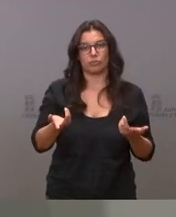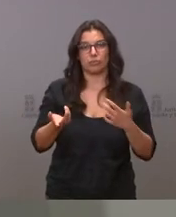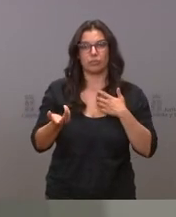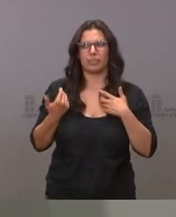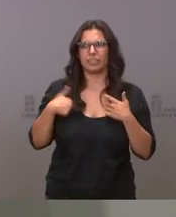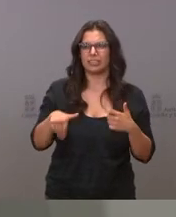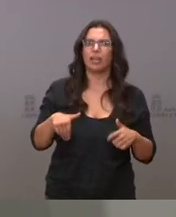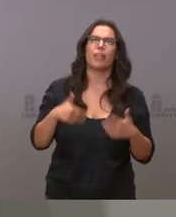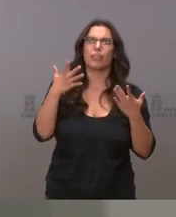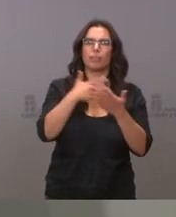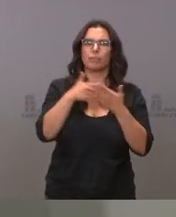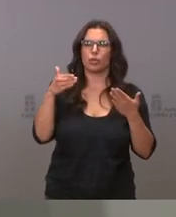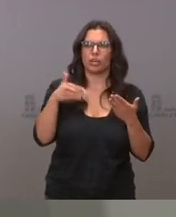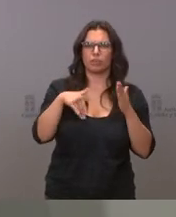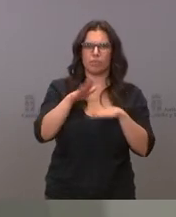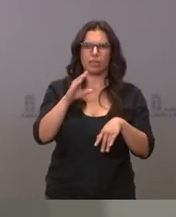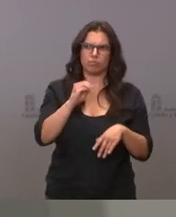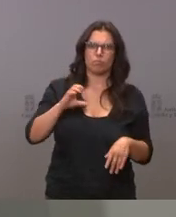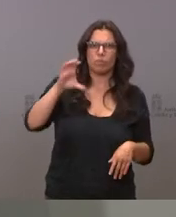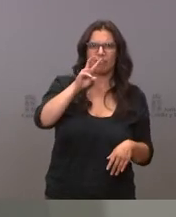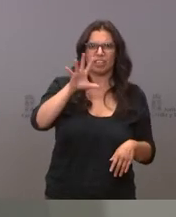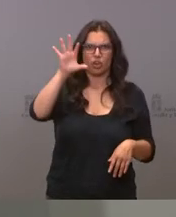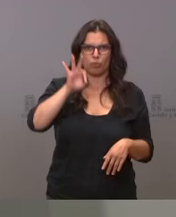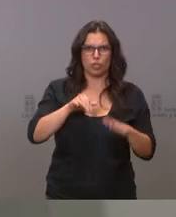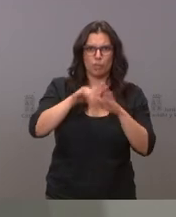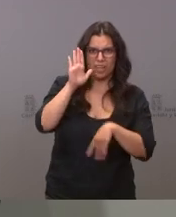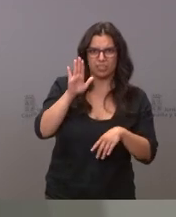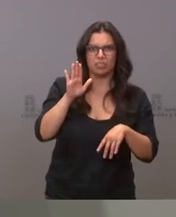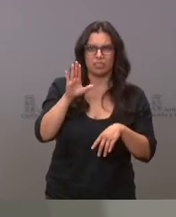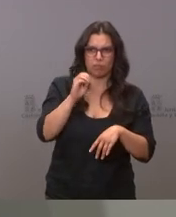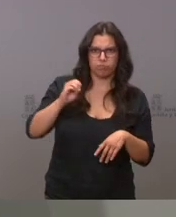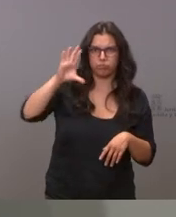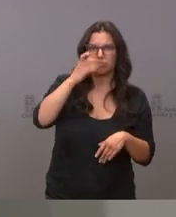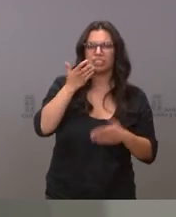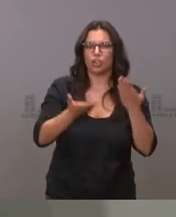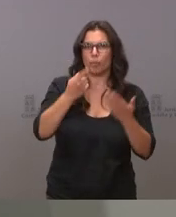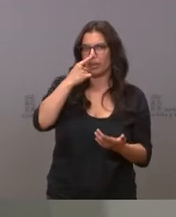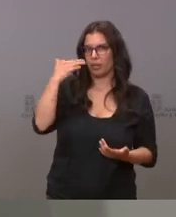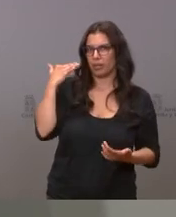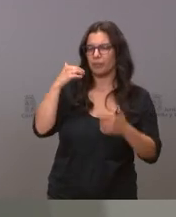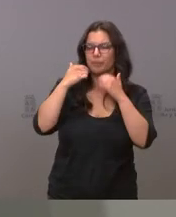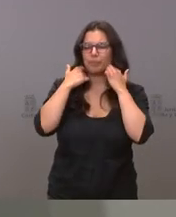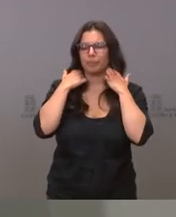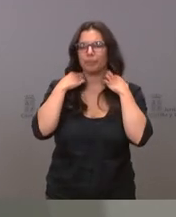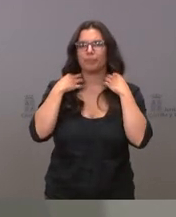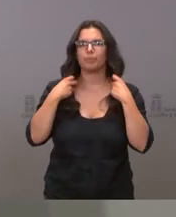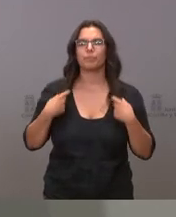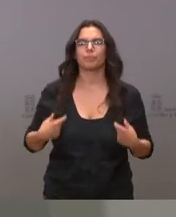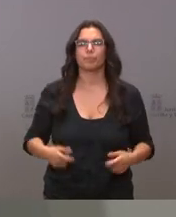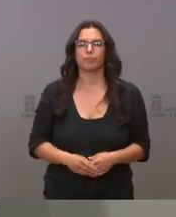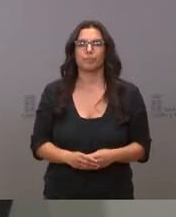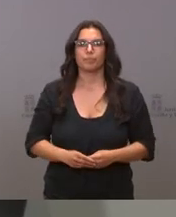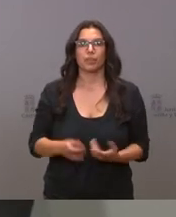10 millones y pico hemos subido más de un 25% lo que destinábamos a esta ayuda a los seguros agrarios